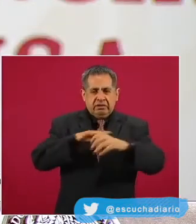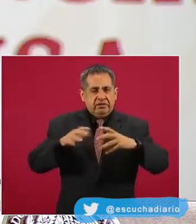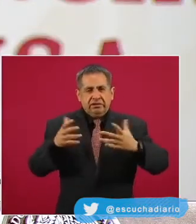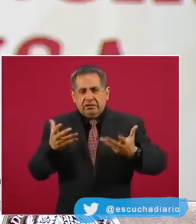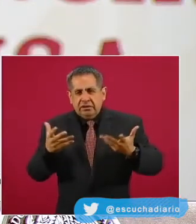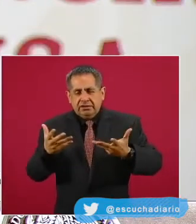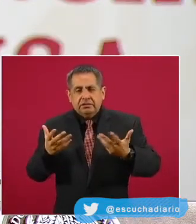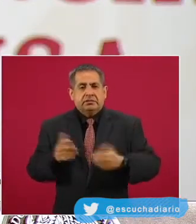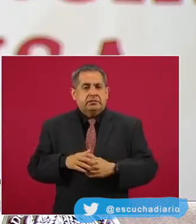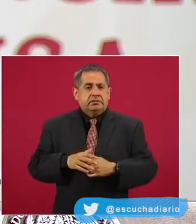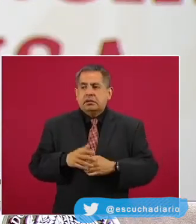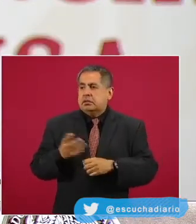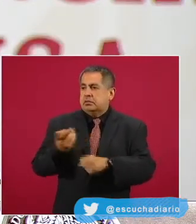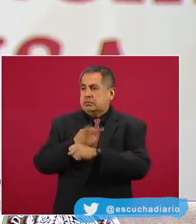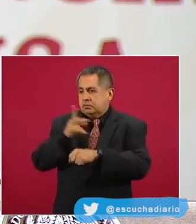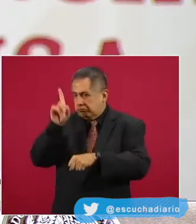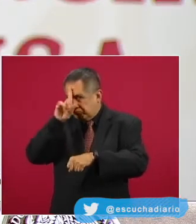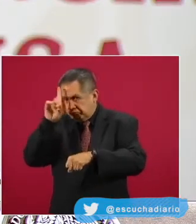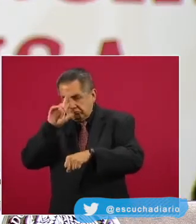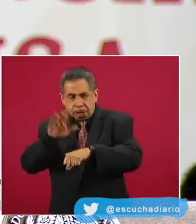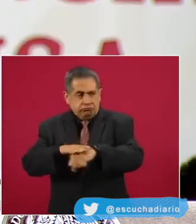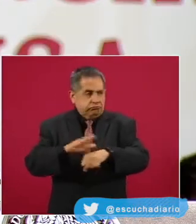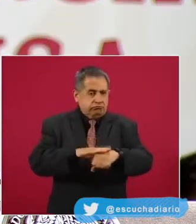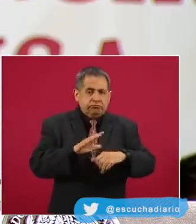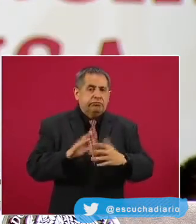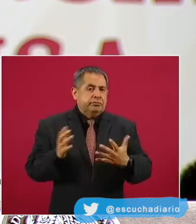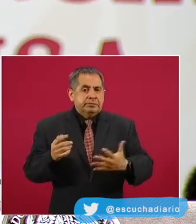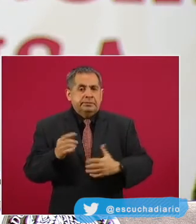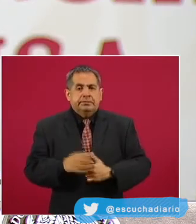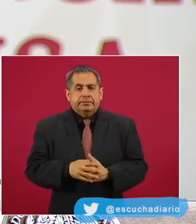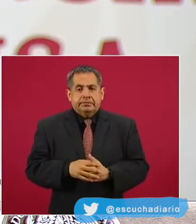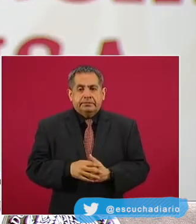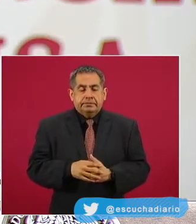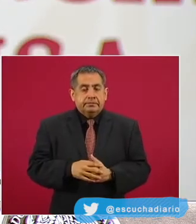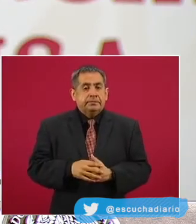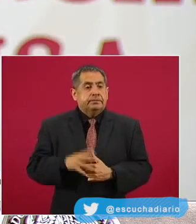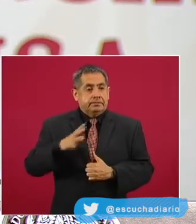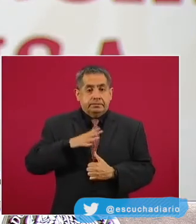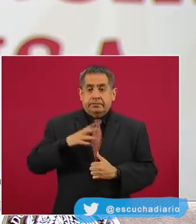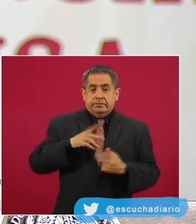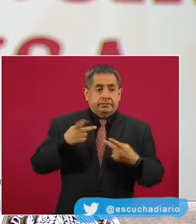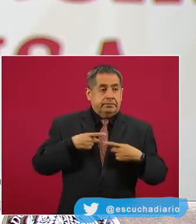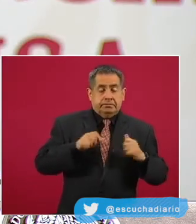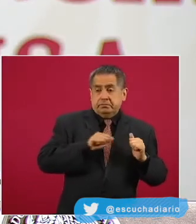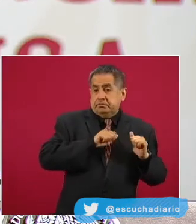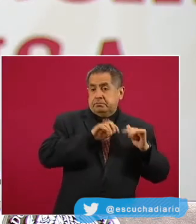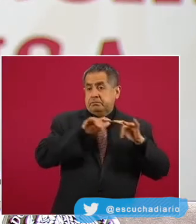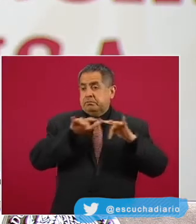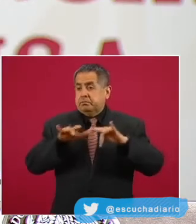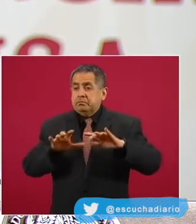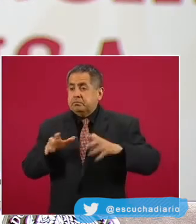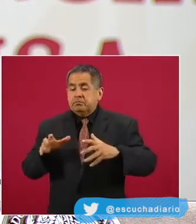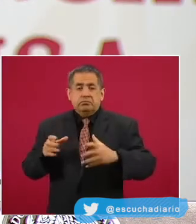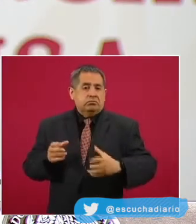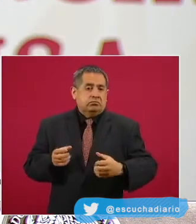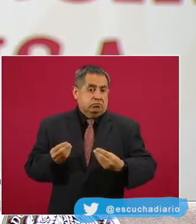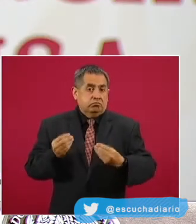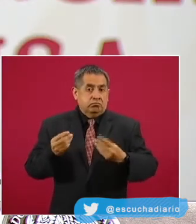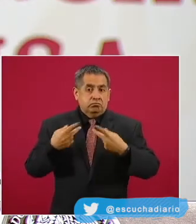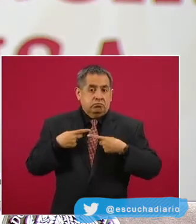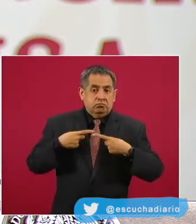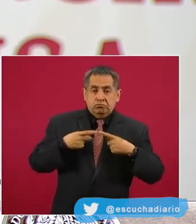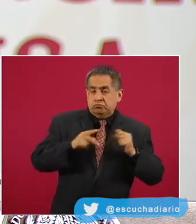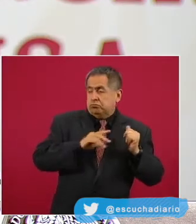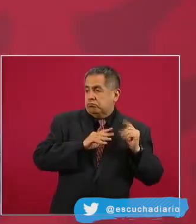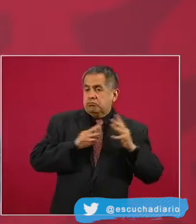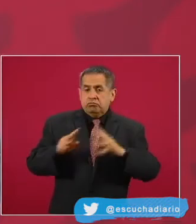reconexión de la energía eléctrica, que fue fuertemente afectada en Cozumel, en donde se registran también árboles caídos y fuertes encharcamientos.